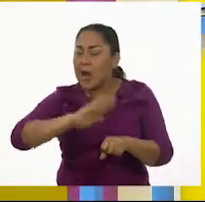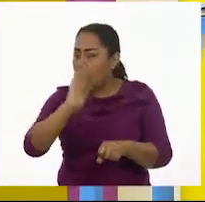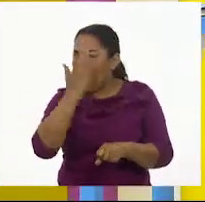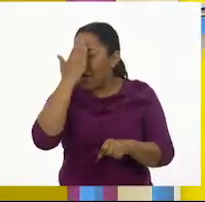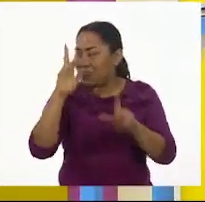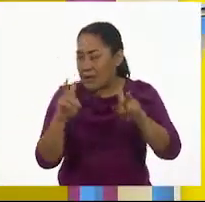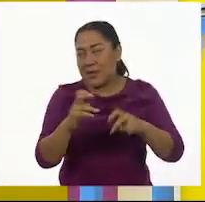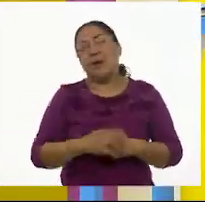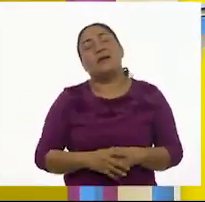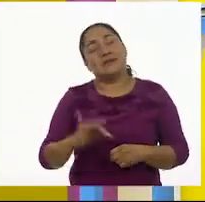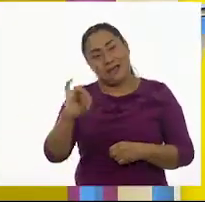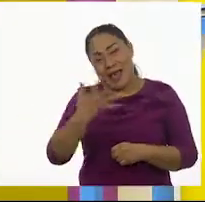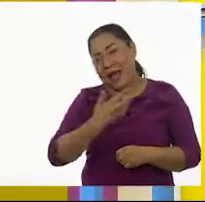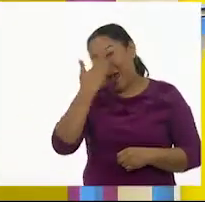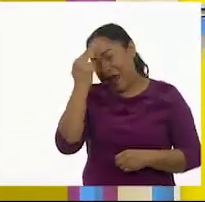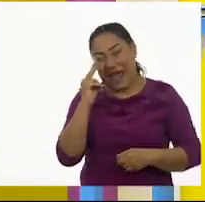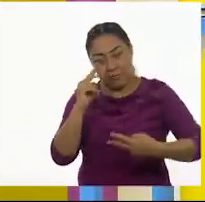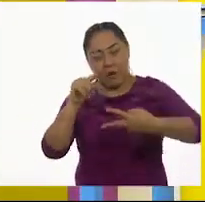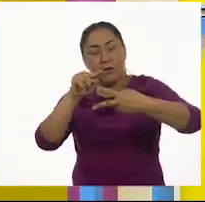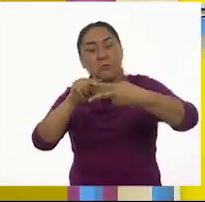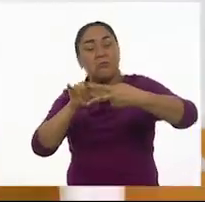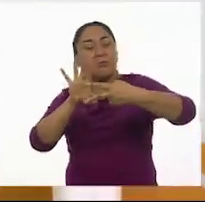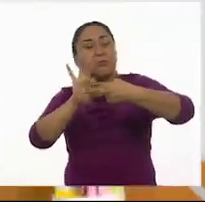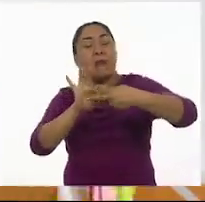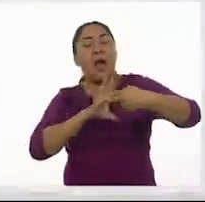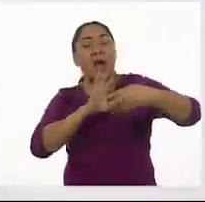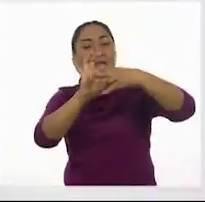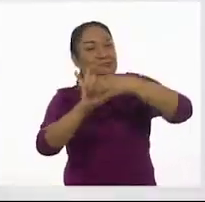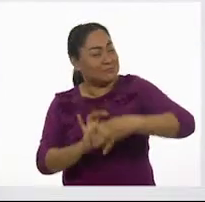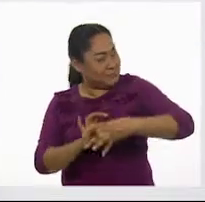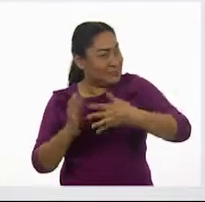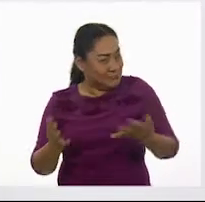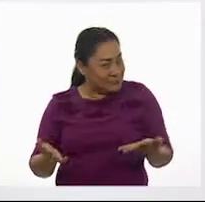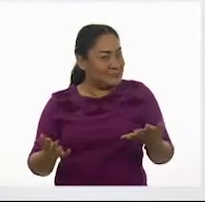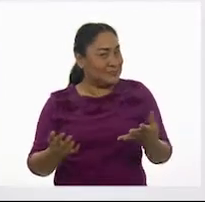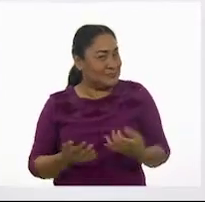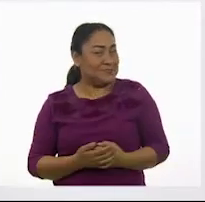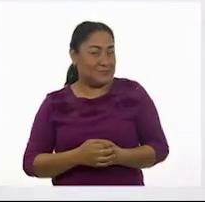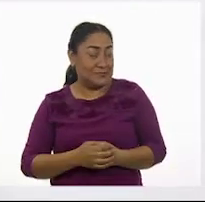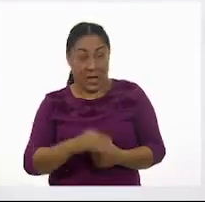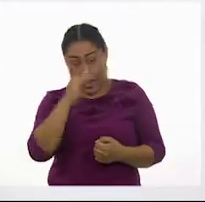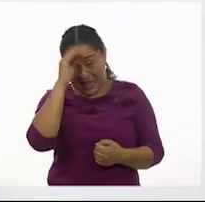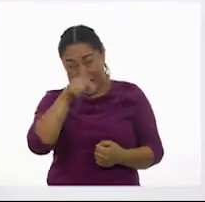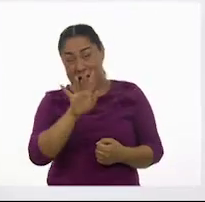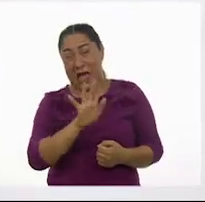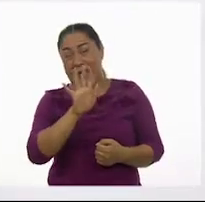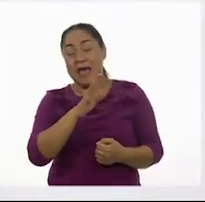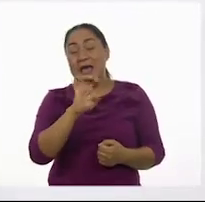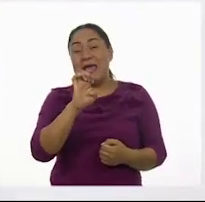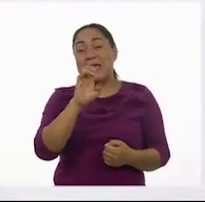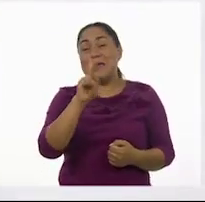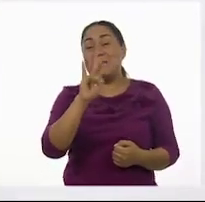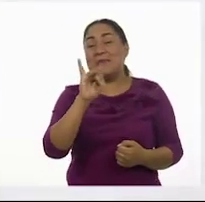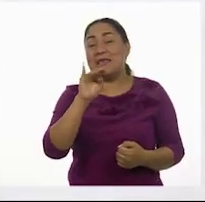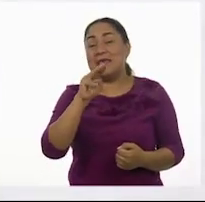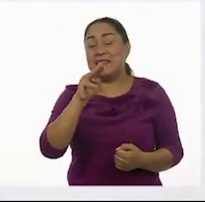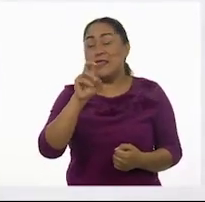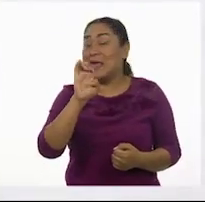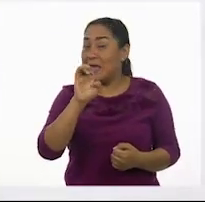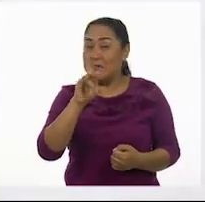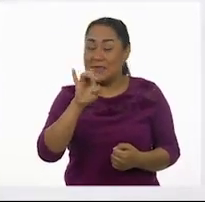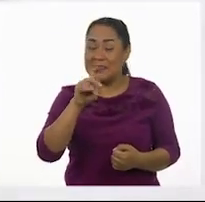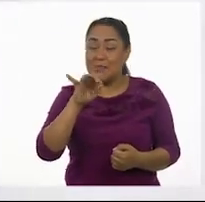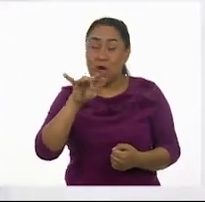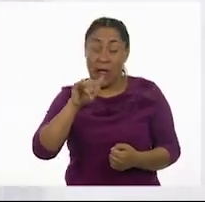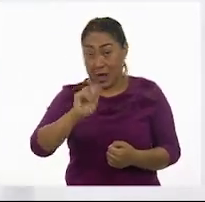y pudimos ver que sí tenían relación esas dos palabras. Y no era una epidemia inteligente. No. La epidemiología es el